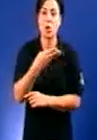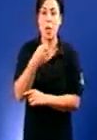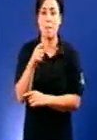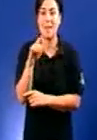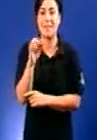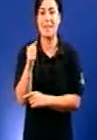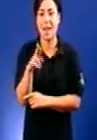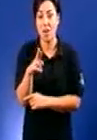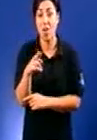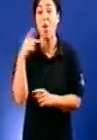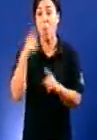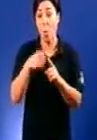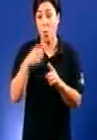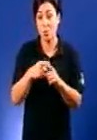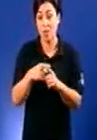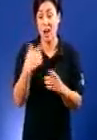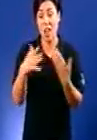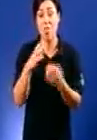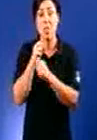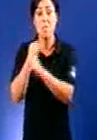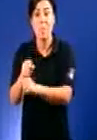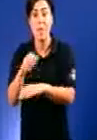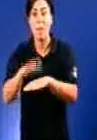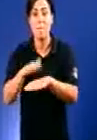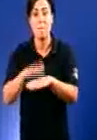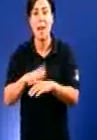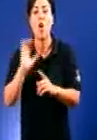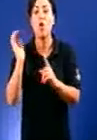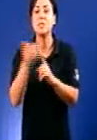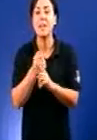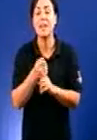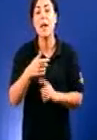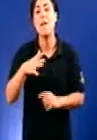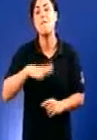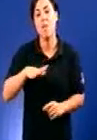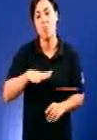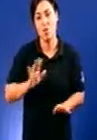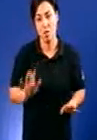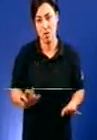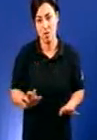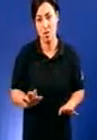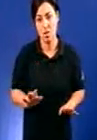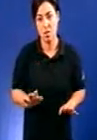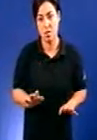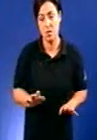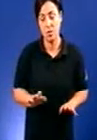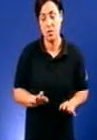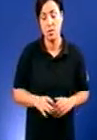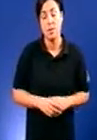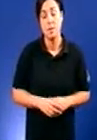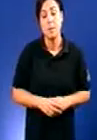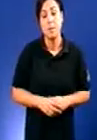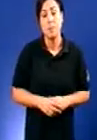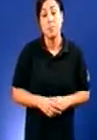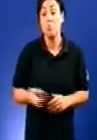determinados favores. Quería decirle, non é valeira de contido. que nos, o que sí que